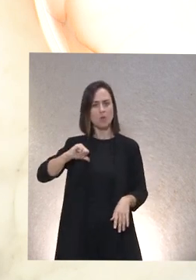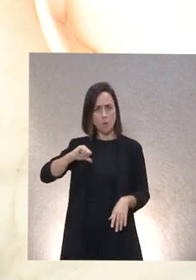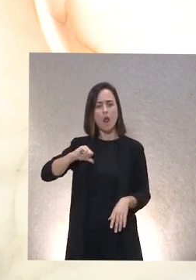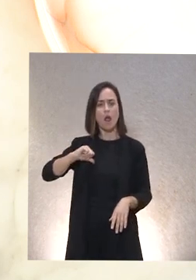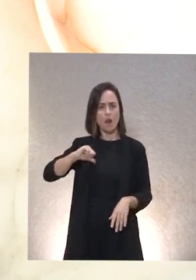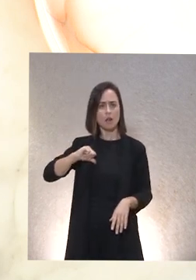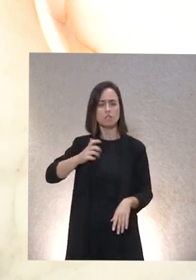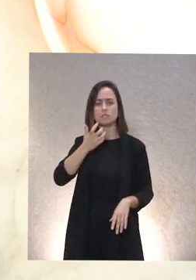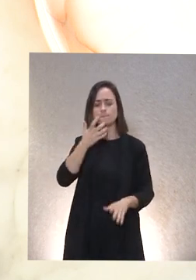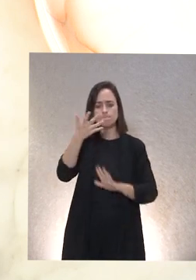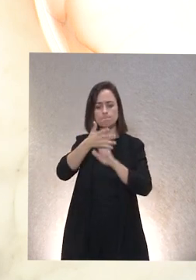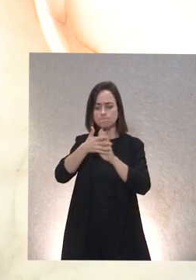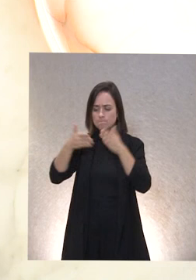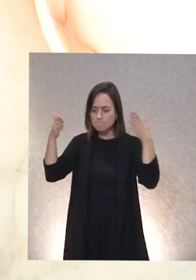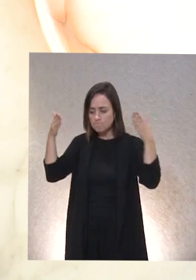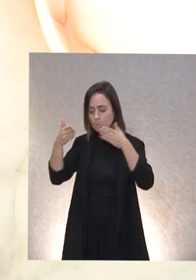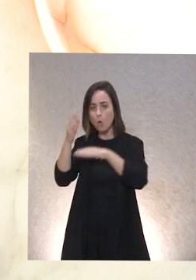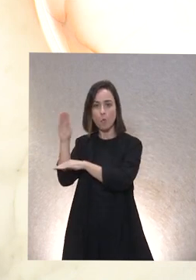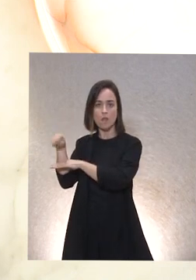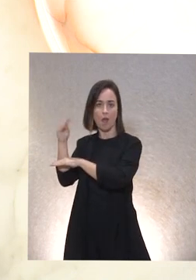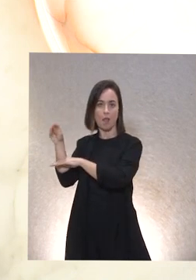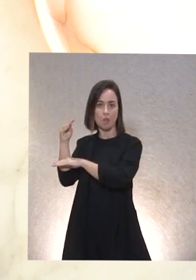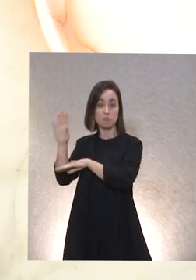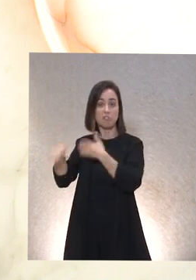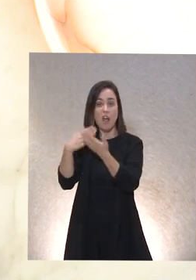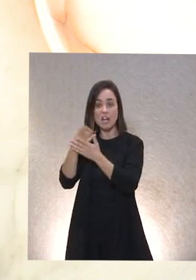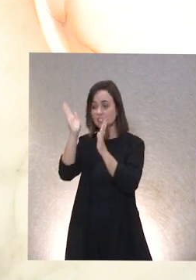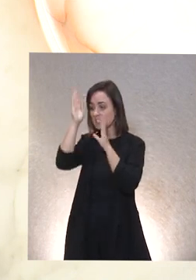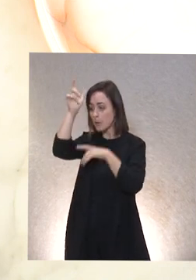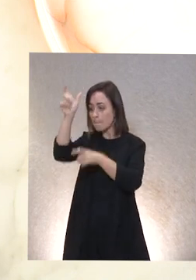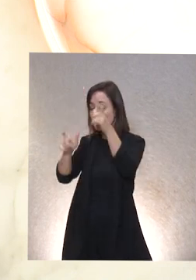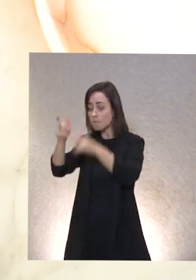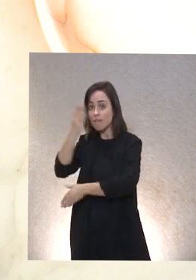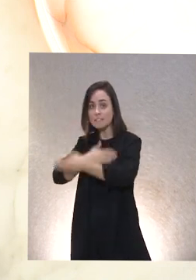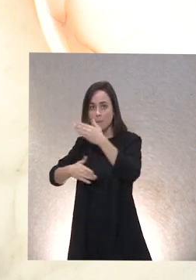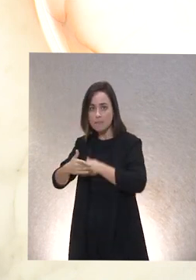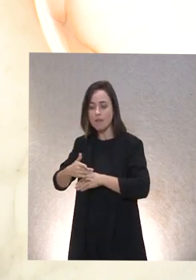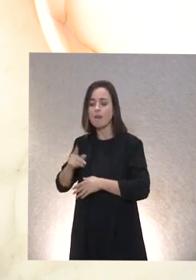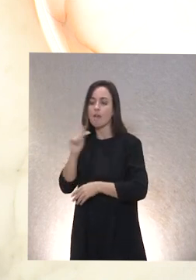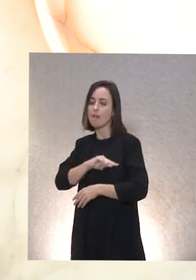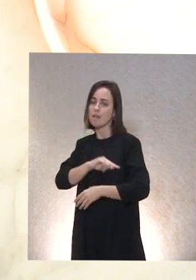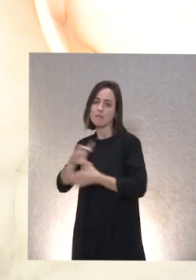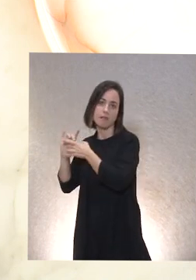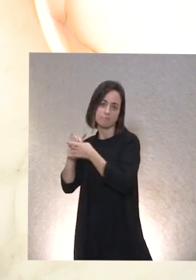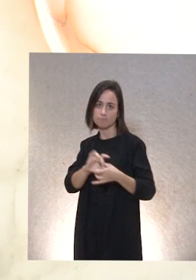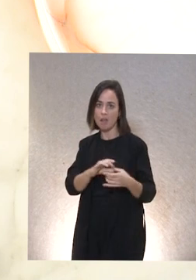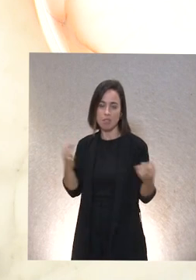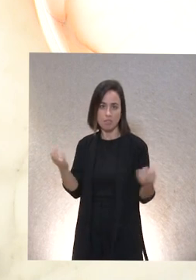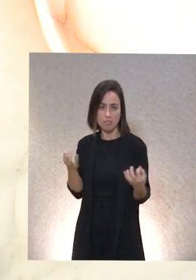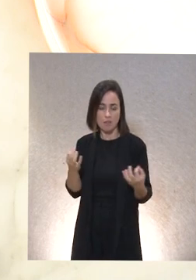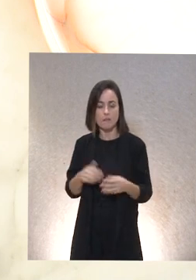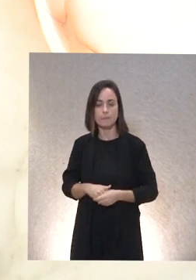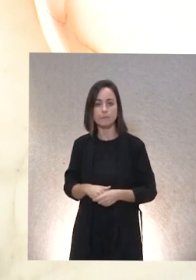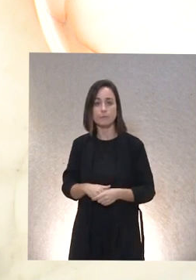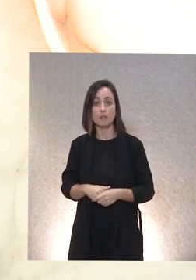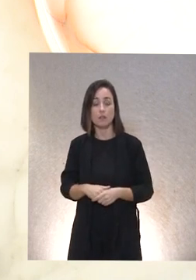si hablamos de los cuidados y de la atención a las personas con discapacidad hay veces que